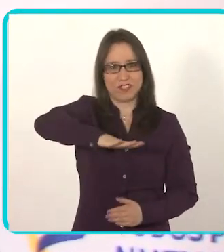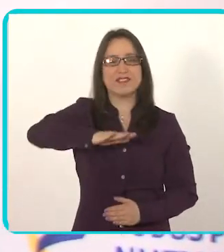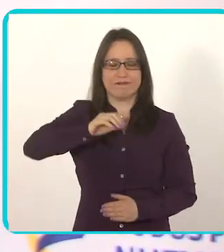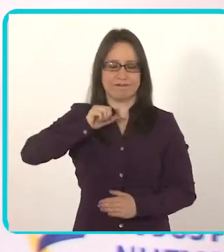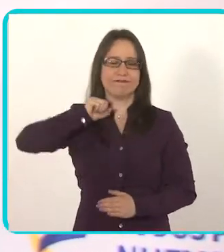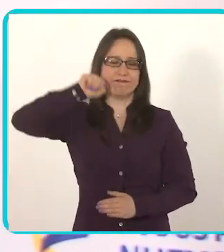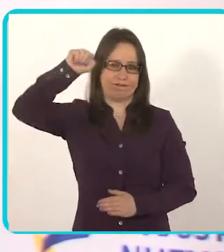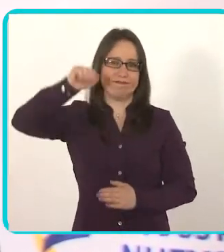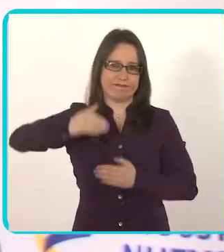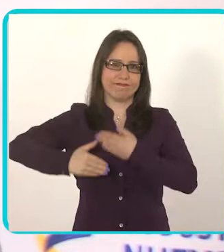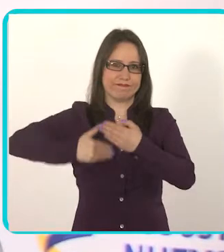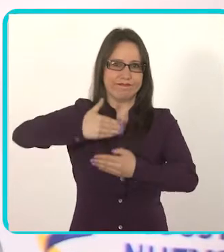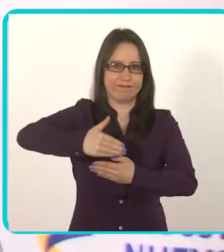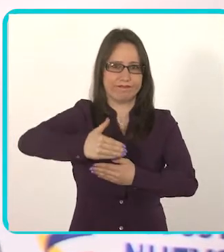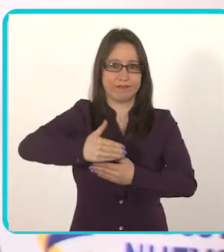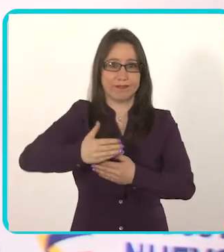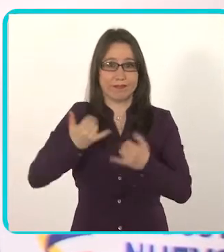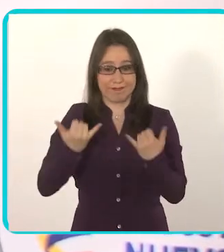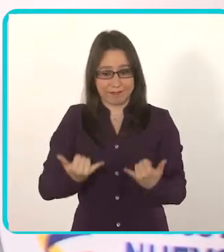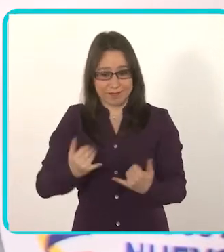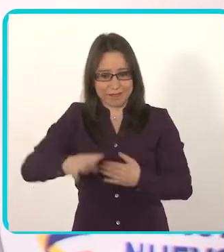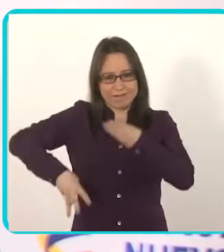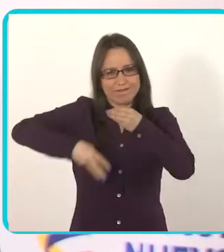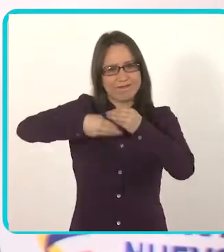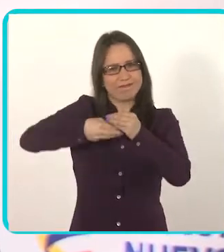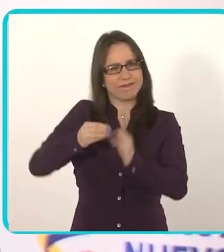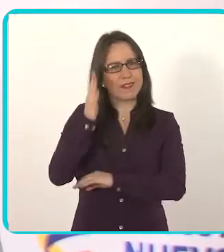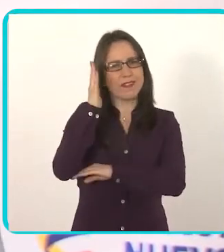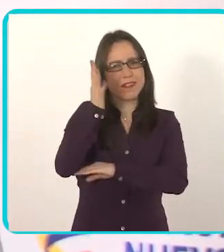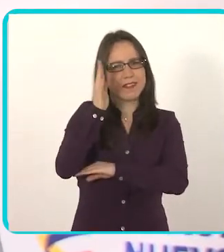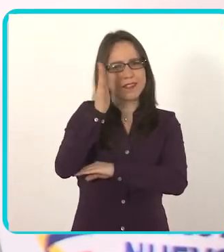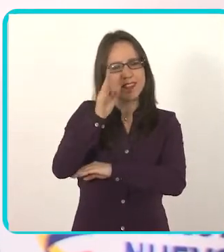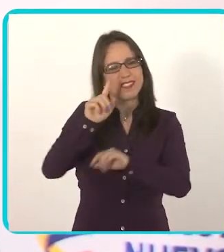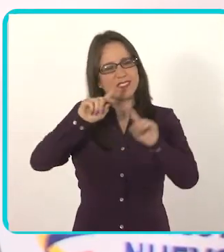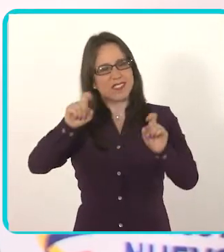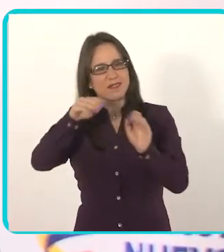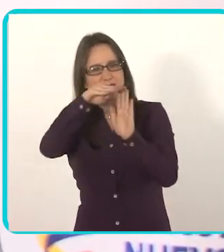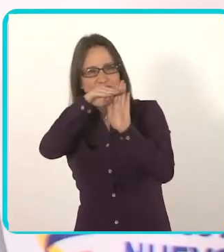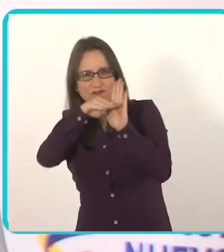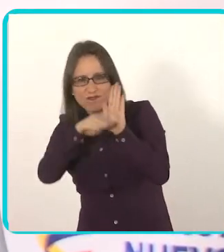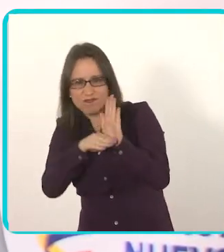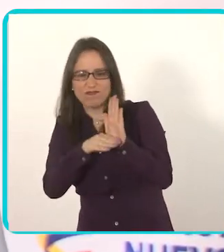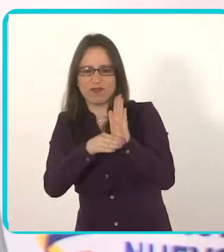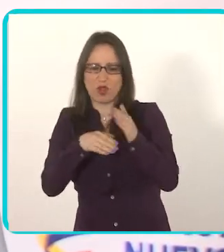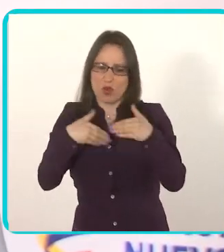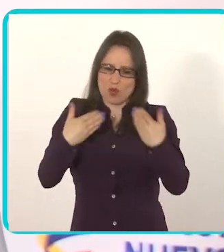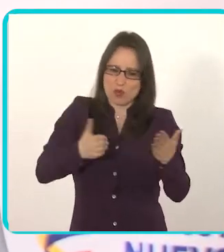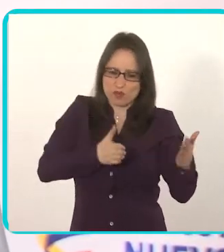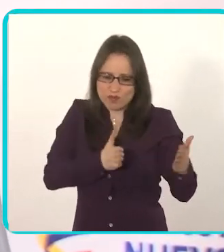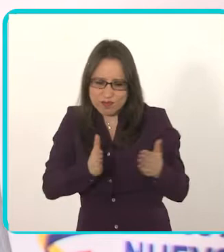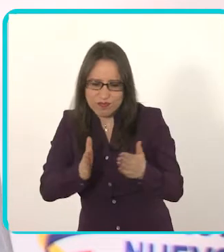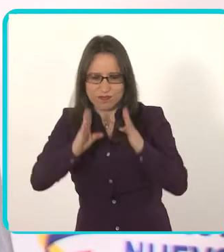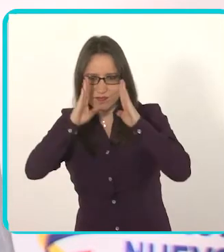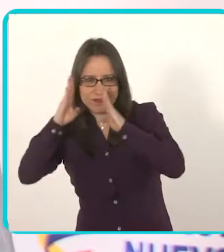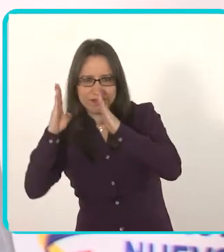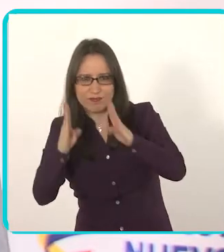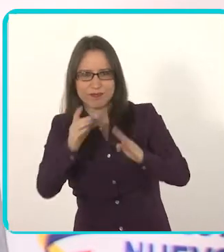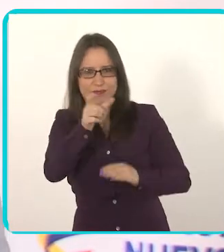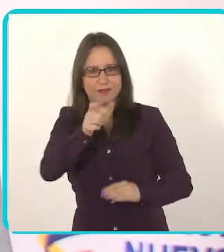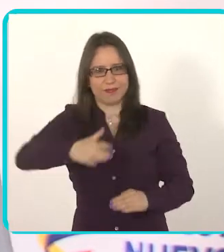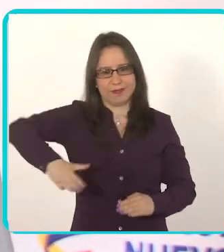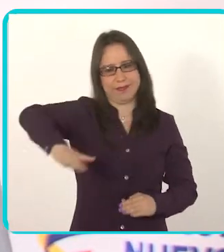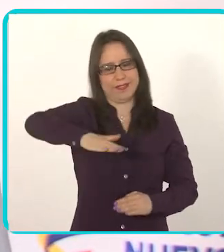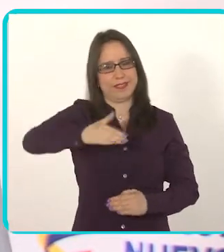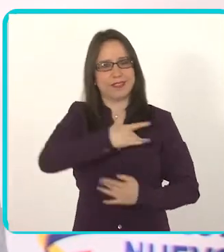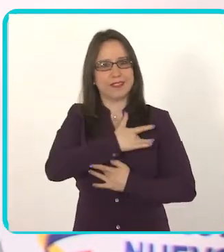prevalencia se da en 4.47 casos en 100.000 habitantes y dentro de las actividades importantes que desarrolló el Ministerio de